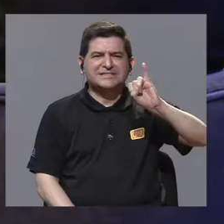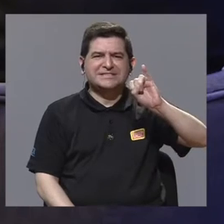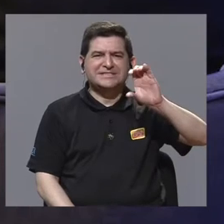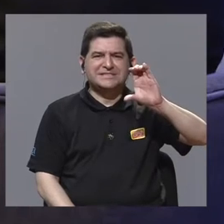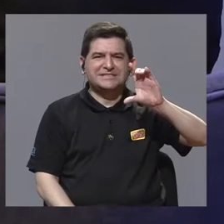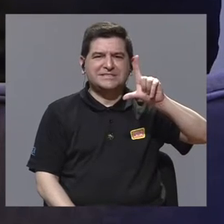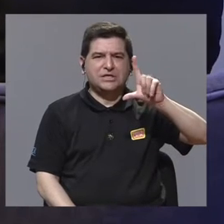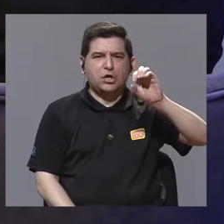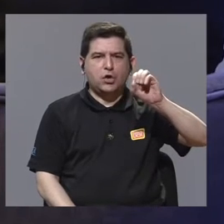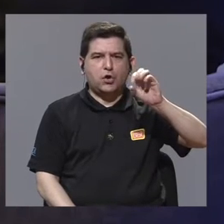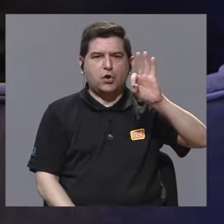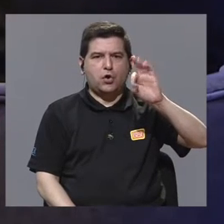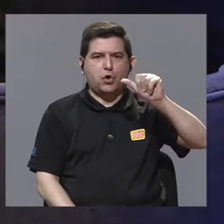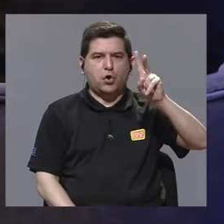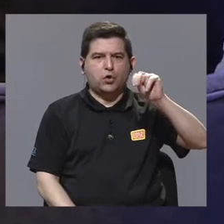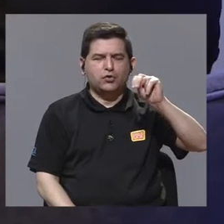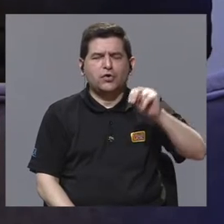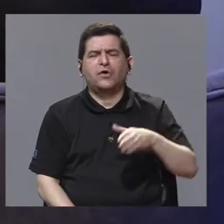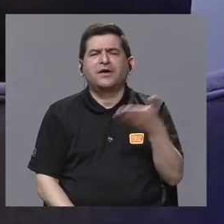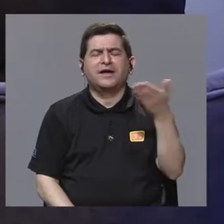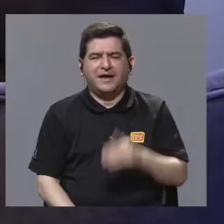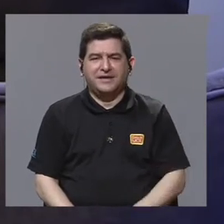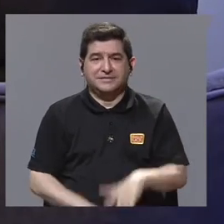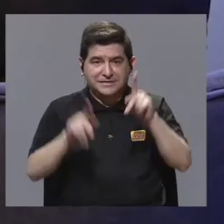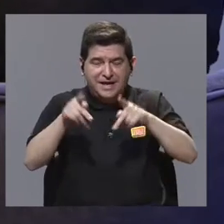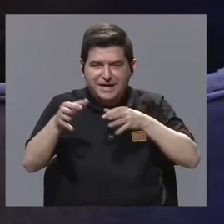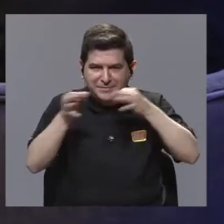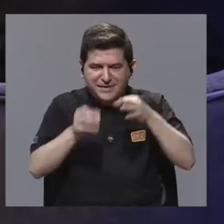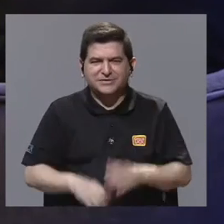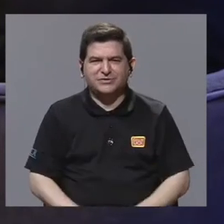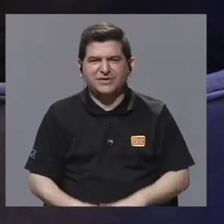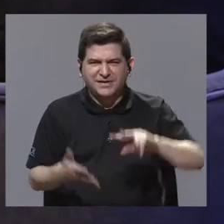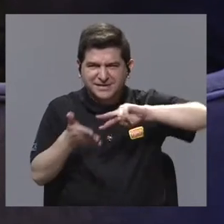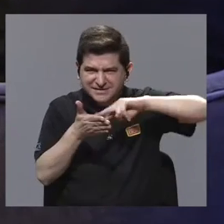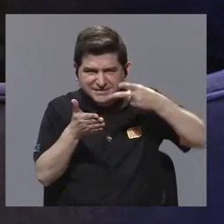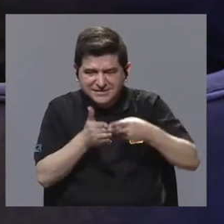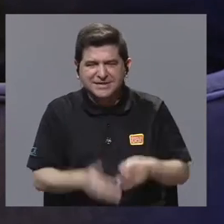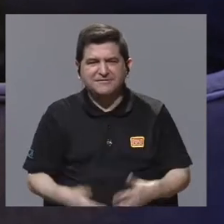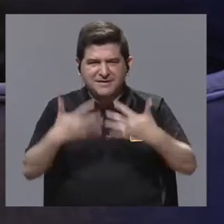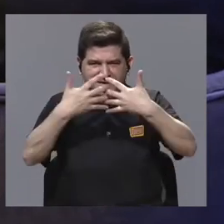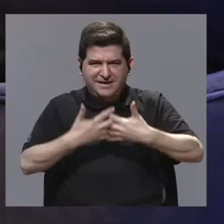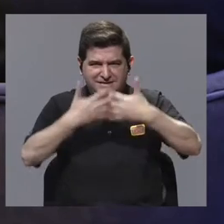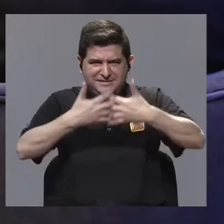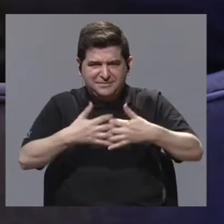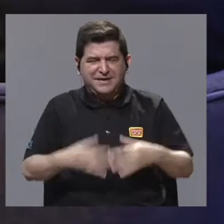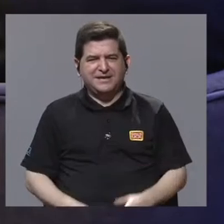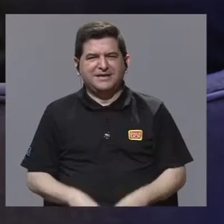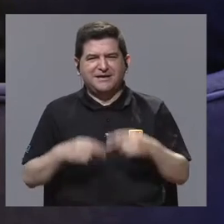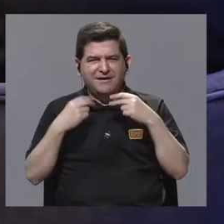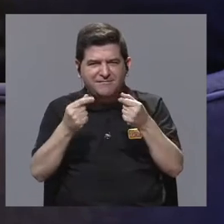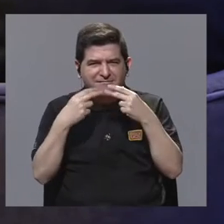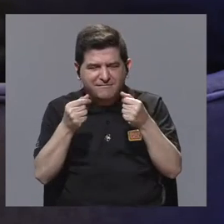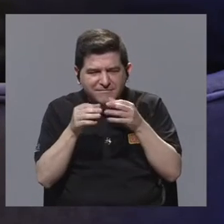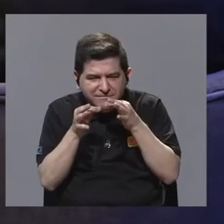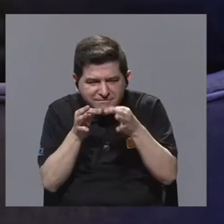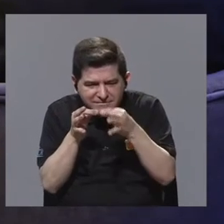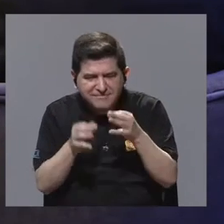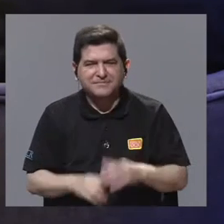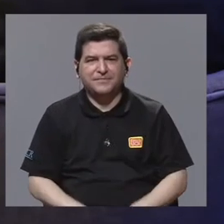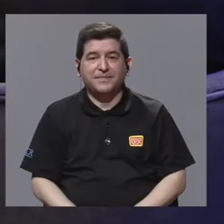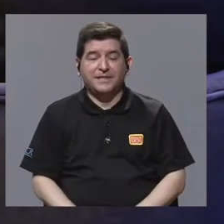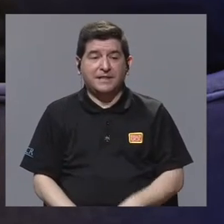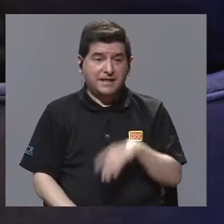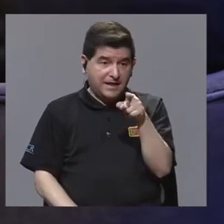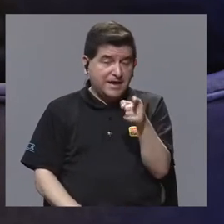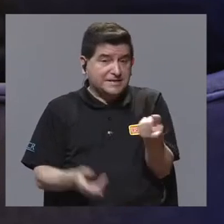¿Cómo le explicamos nosotros a nuestra teleaudiencia lo que es un ciclotrón? Bueno,